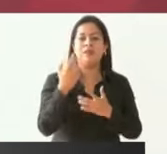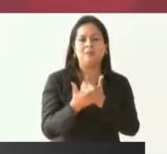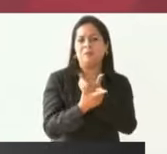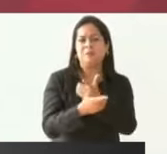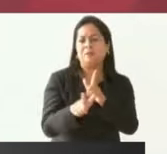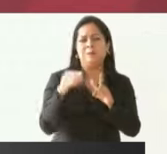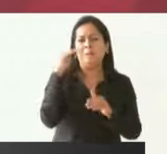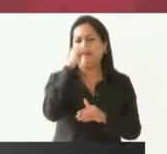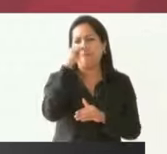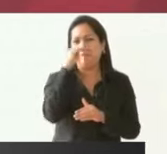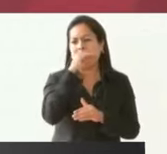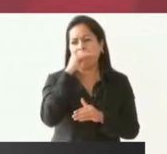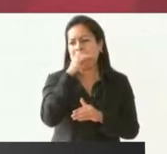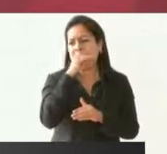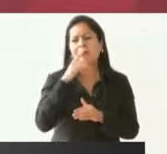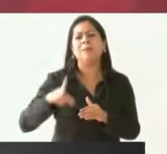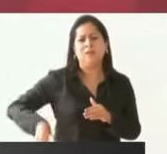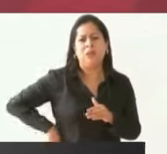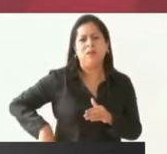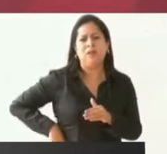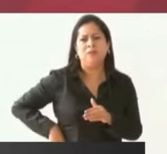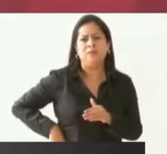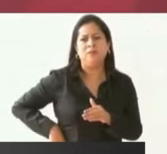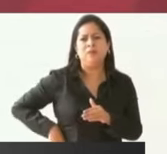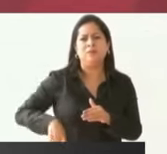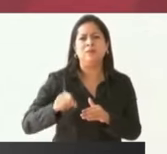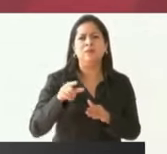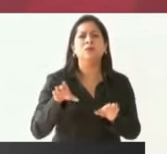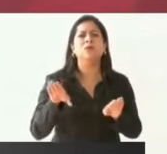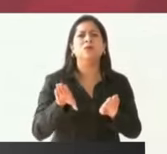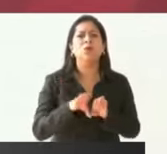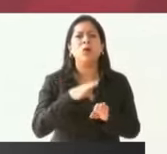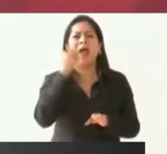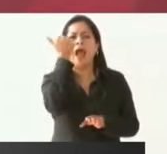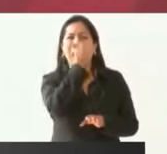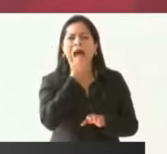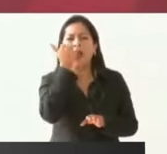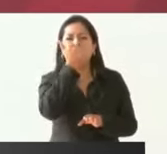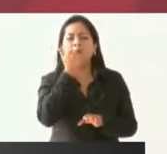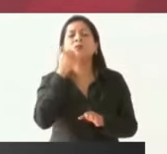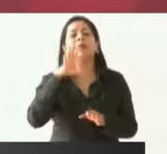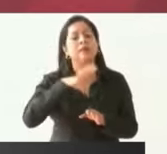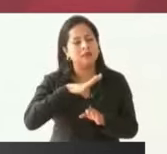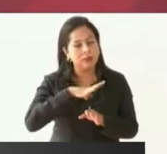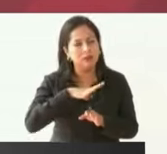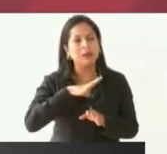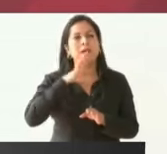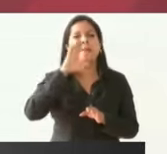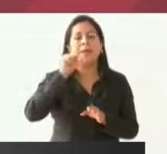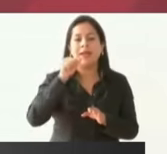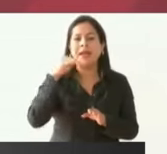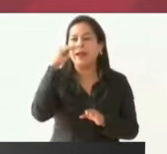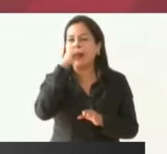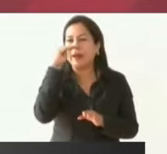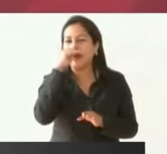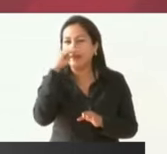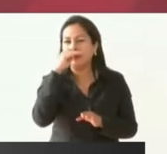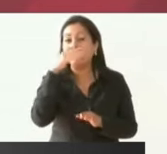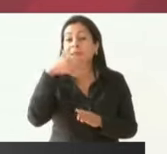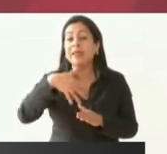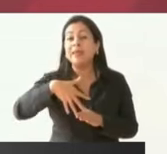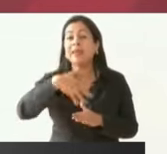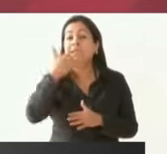también con alumnos becados y de manera gratuita 15